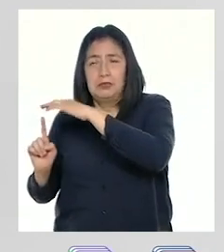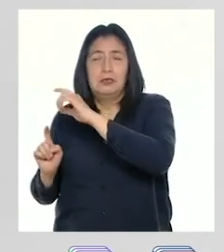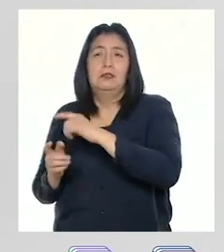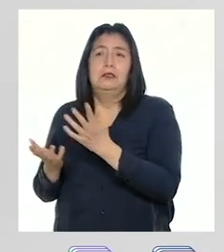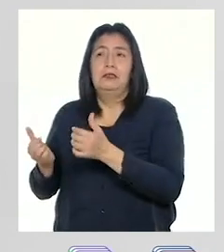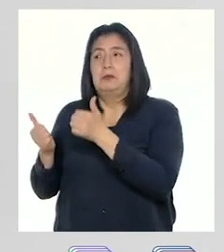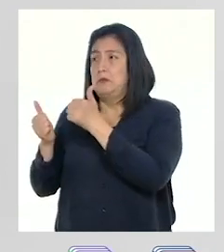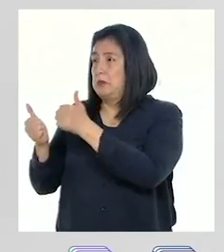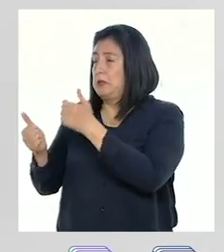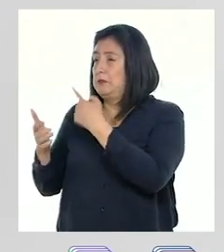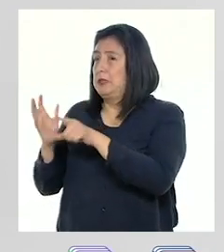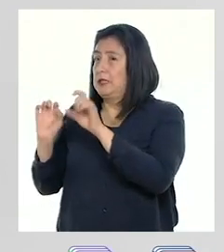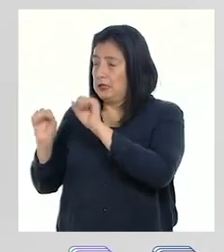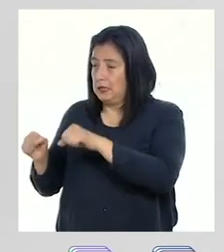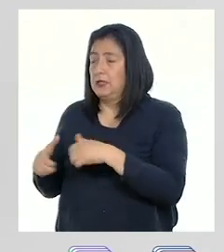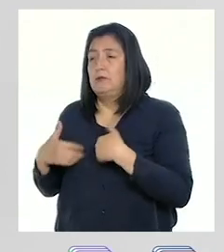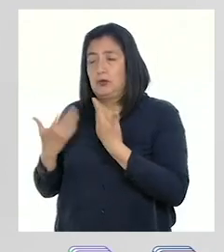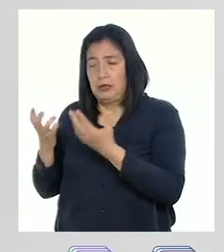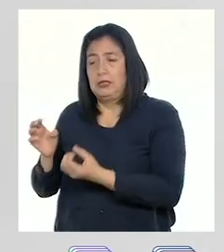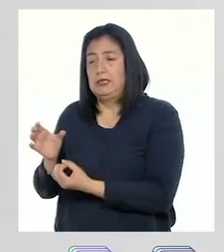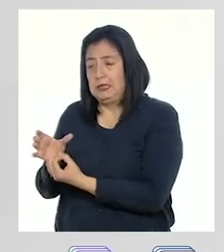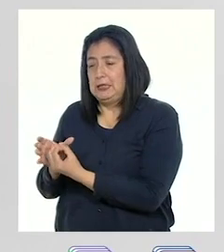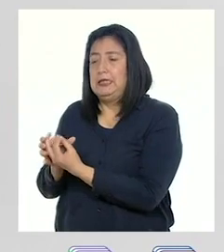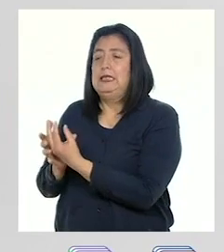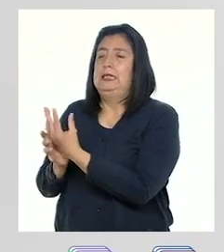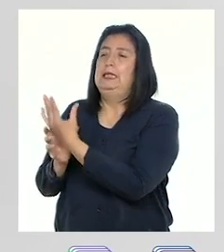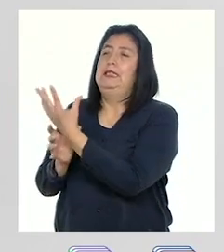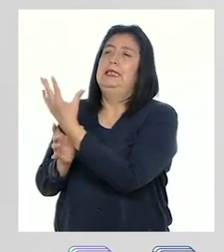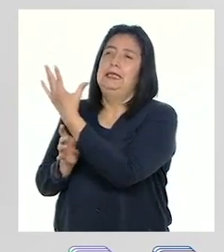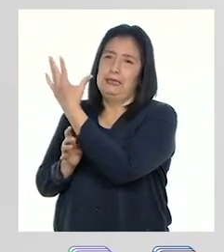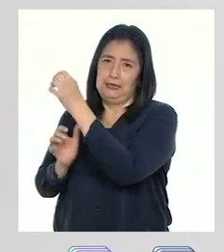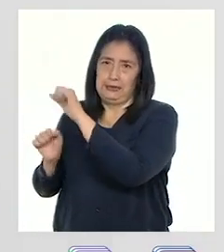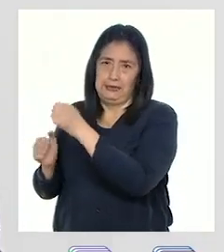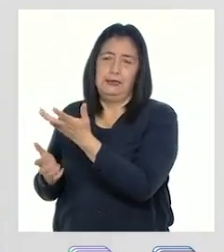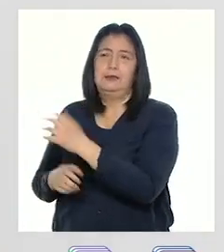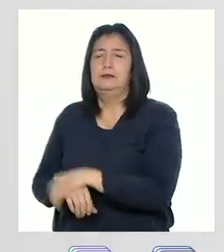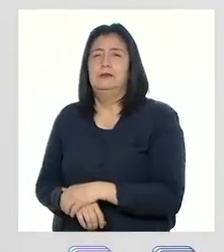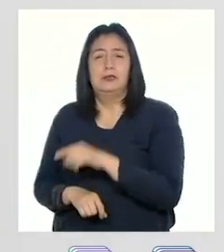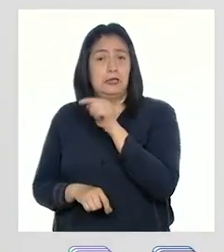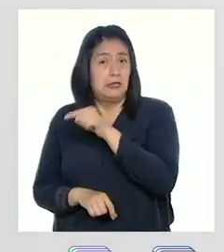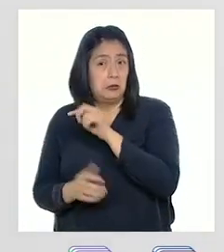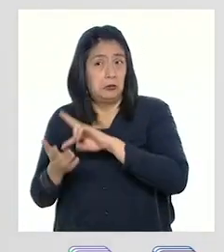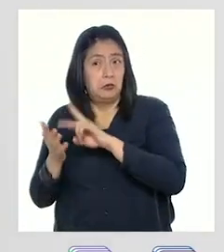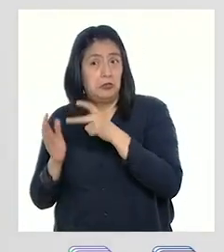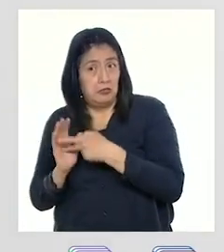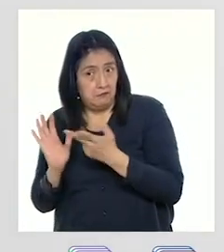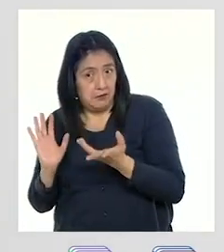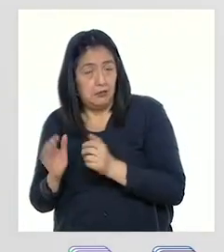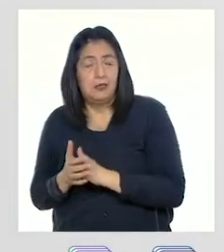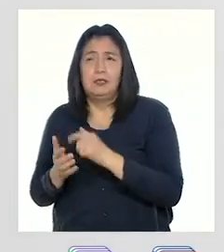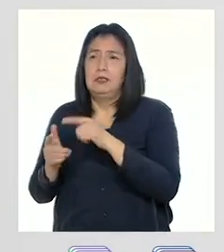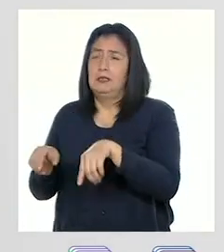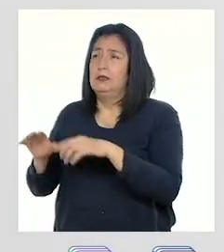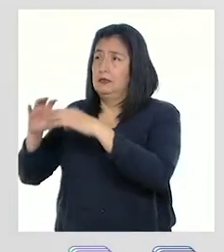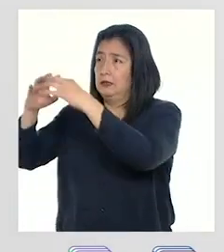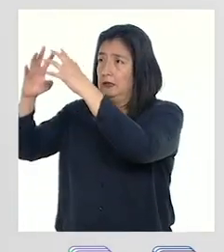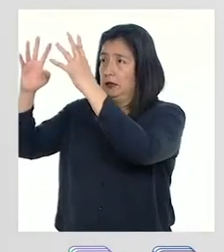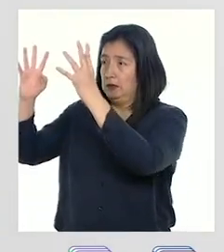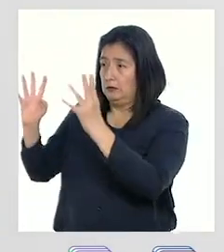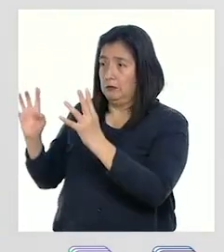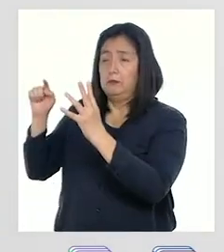óptimas para favorecer el desarrollo de las plantas. Esto quiere decir que en los